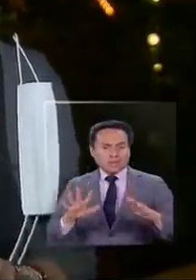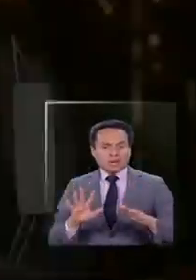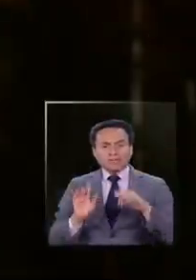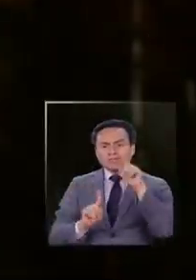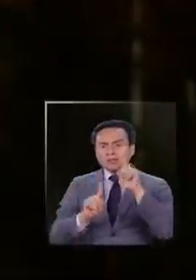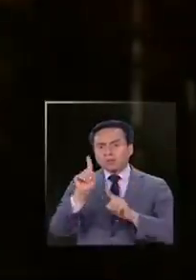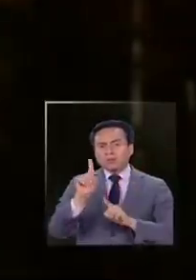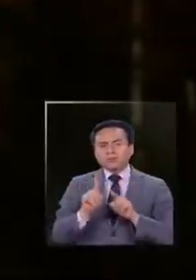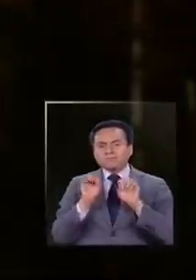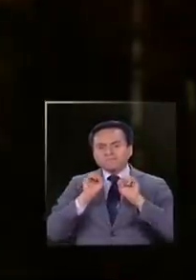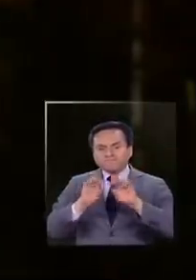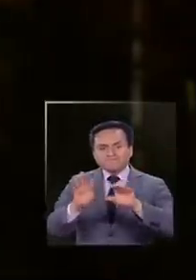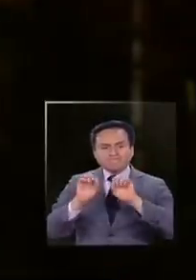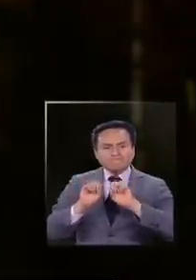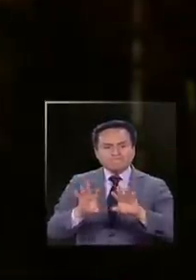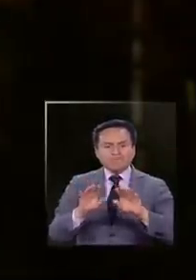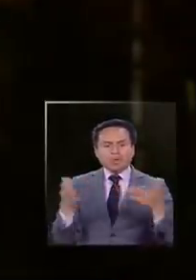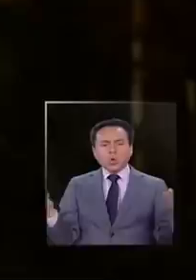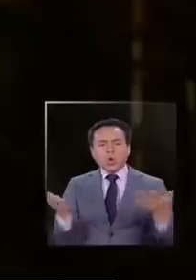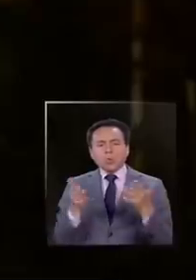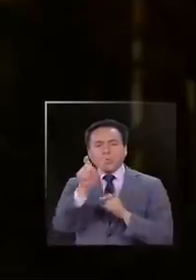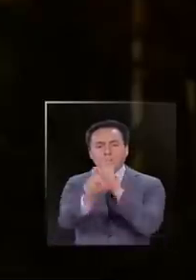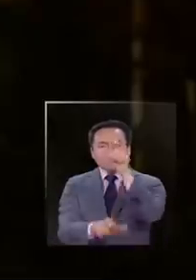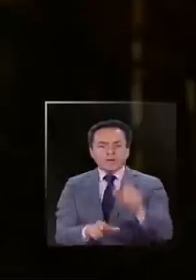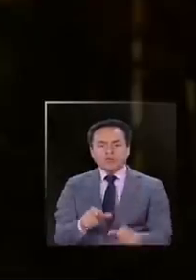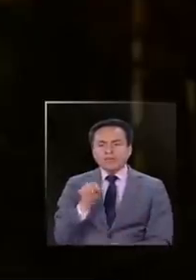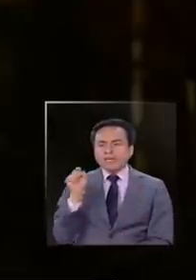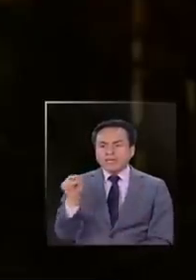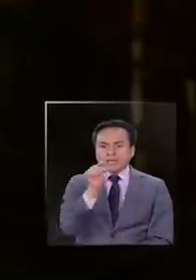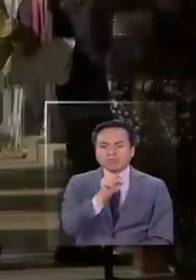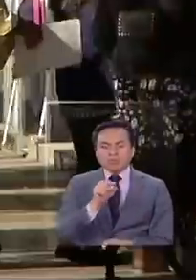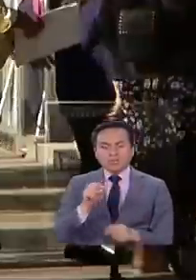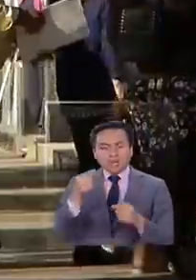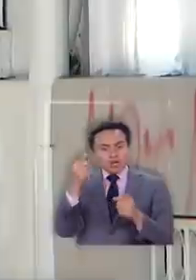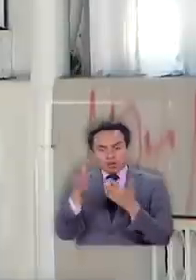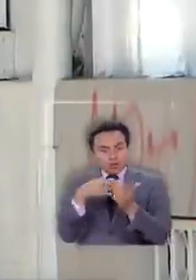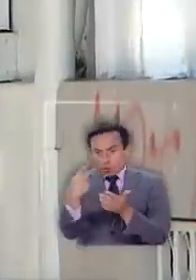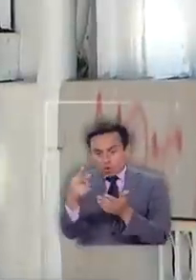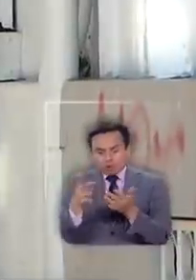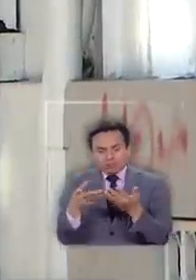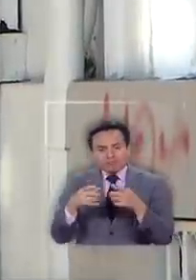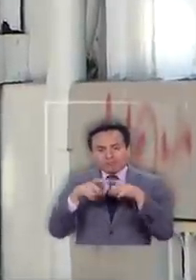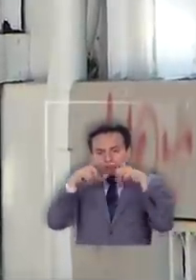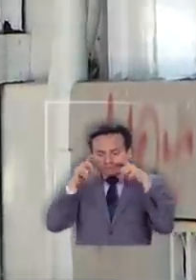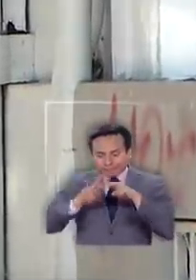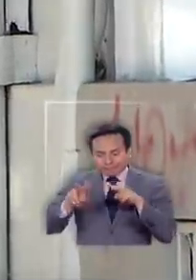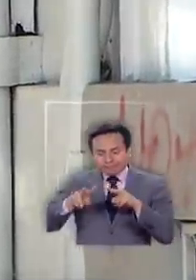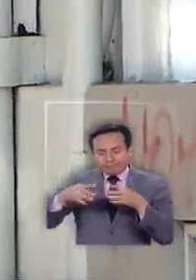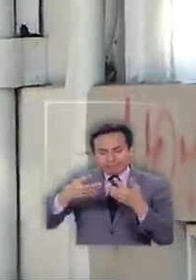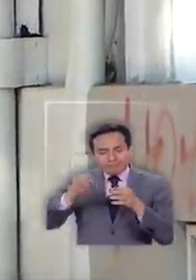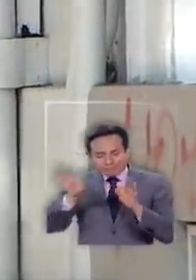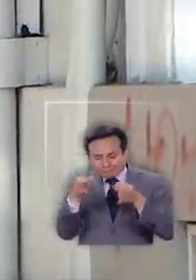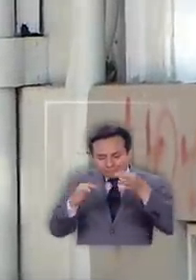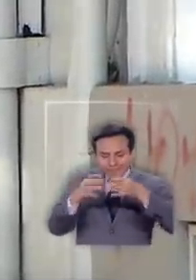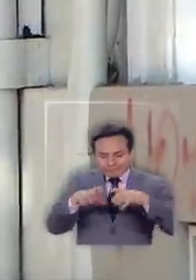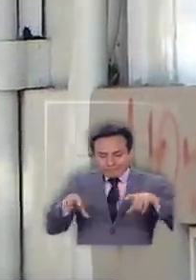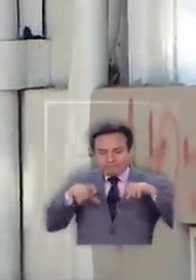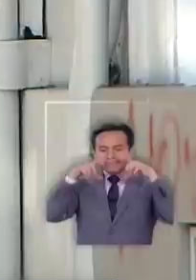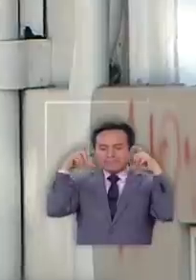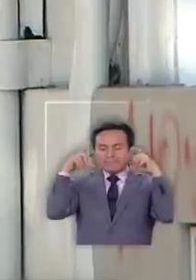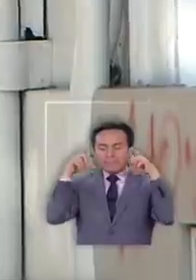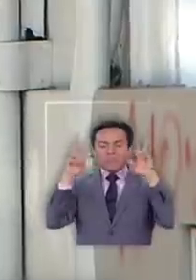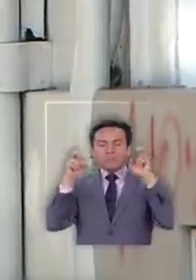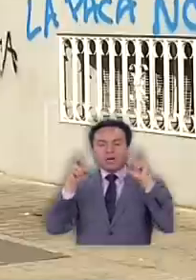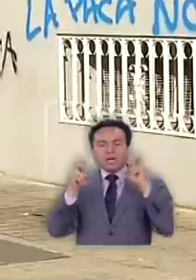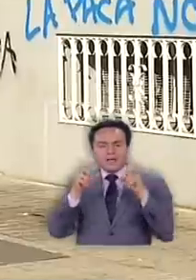tutoriales para enseñarle a las personas a fabricar sus propias mascarillas. Mascarillas que no son una